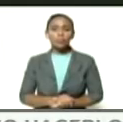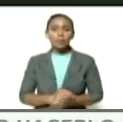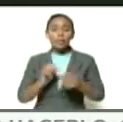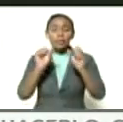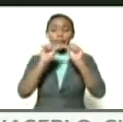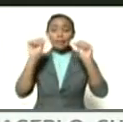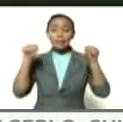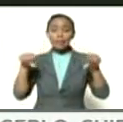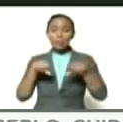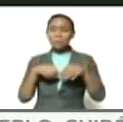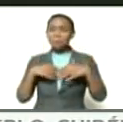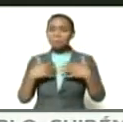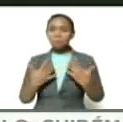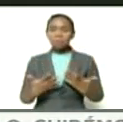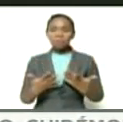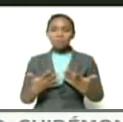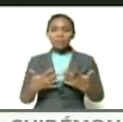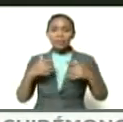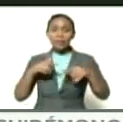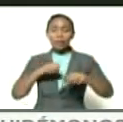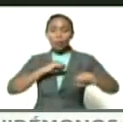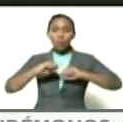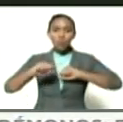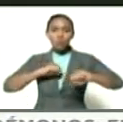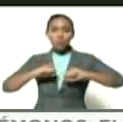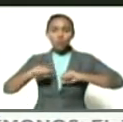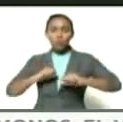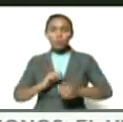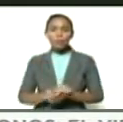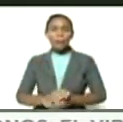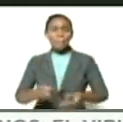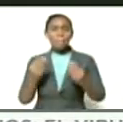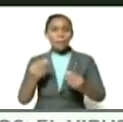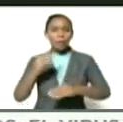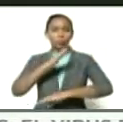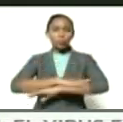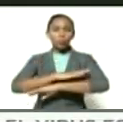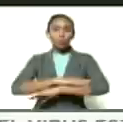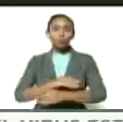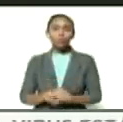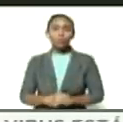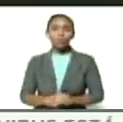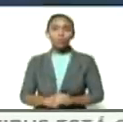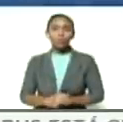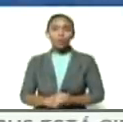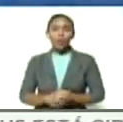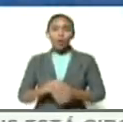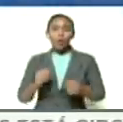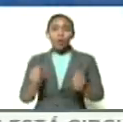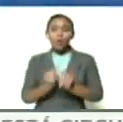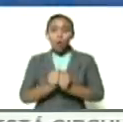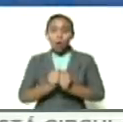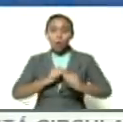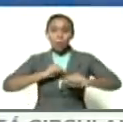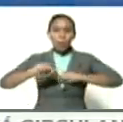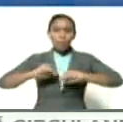sistematizar desde la acción para la acción con la acción